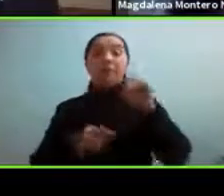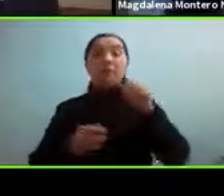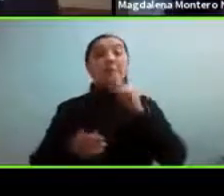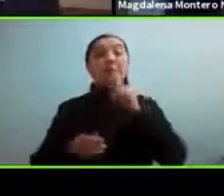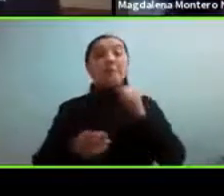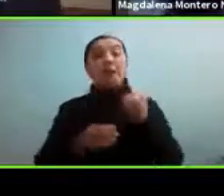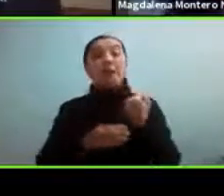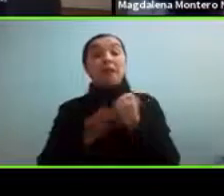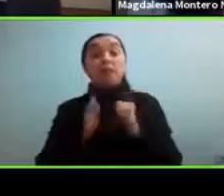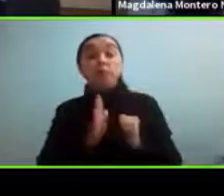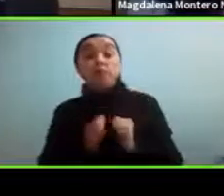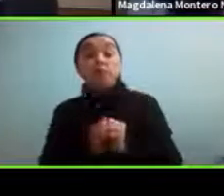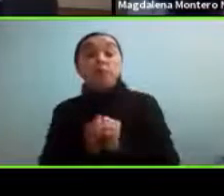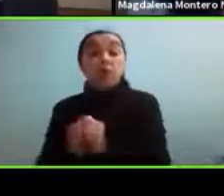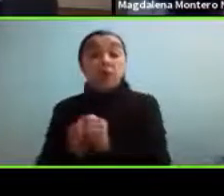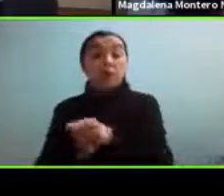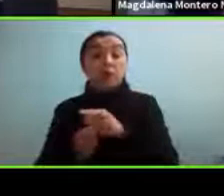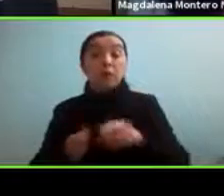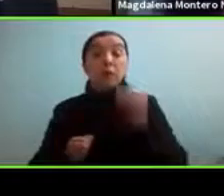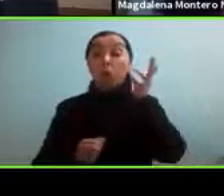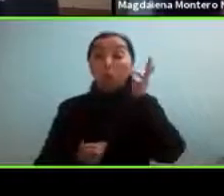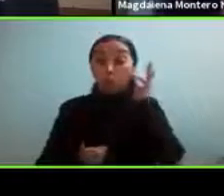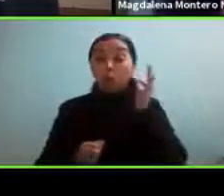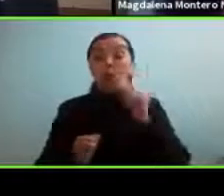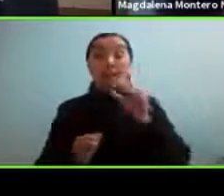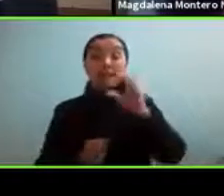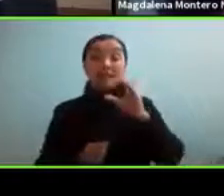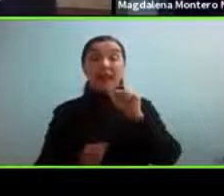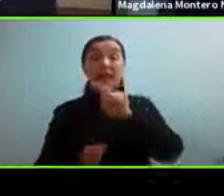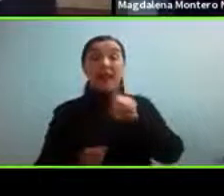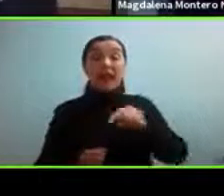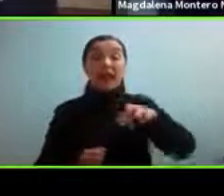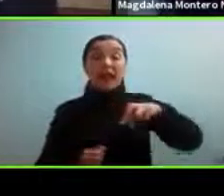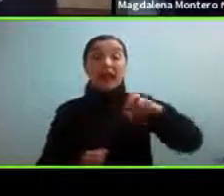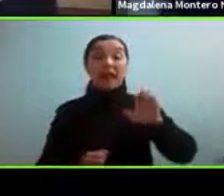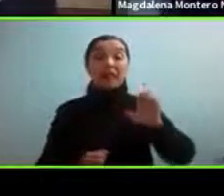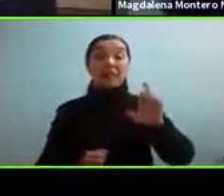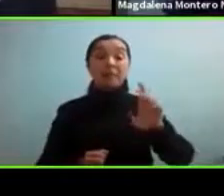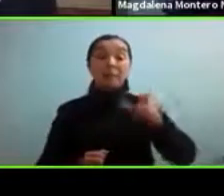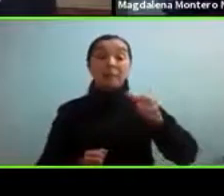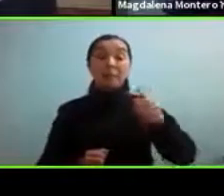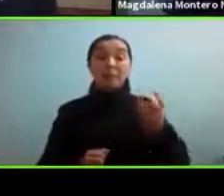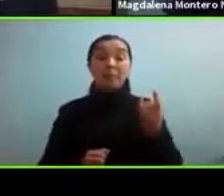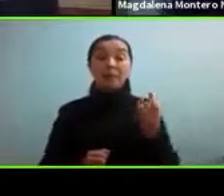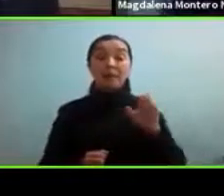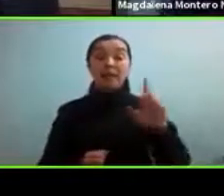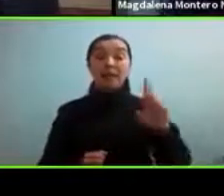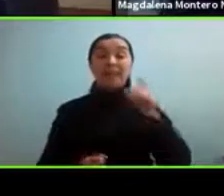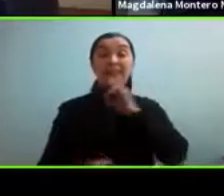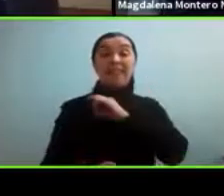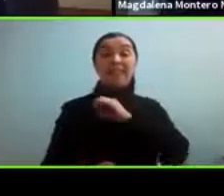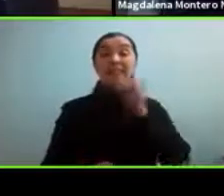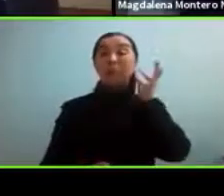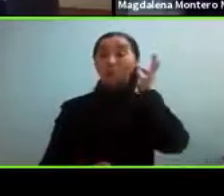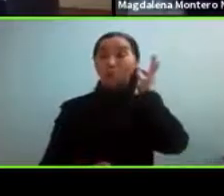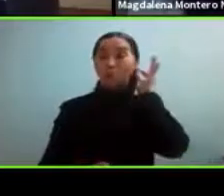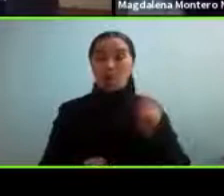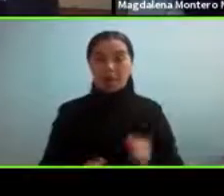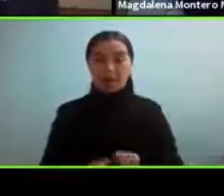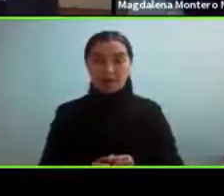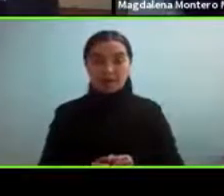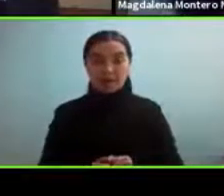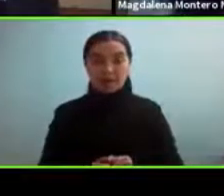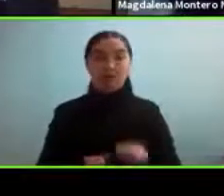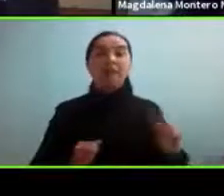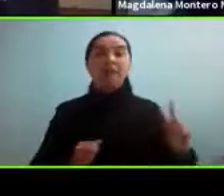un colectivo donde mujeres a lo largo del país trabajan por la visibilización del autismo en femenino. La segunda expositora